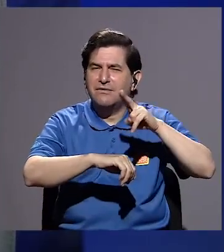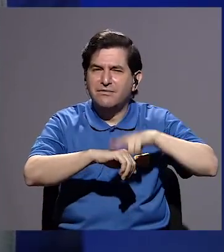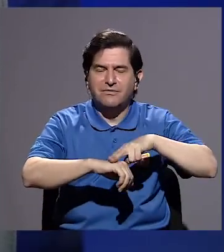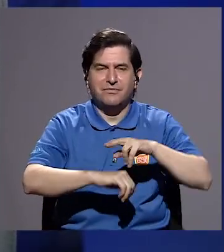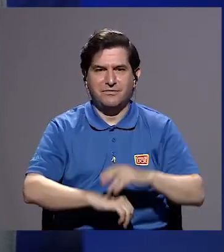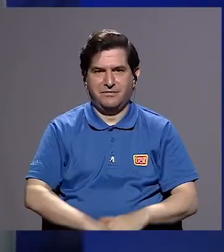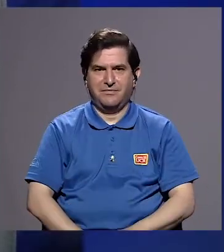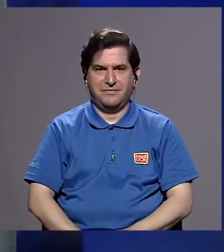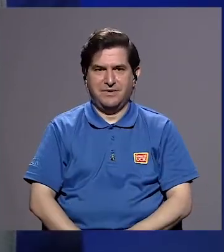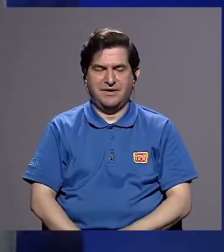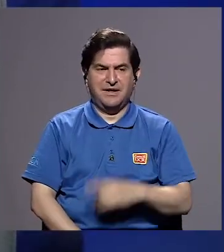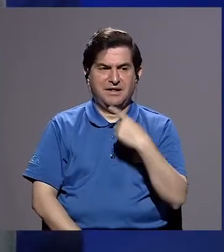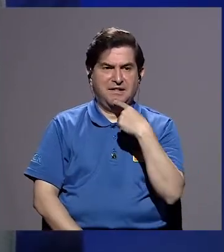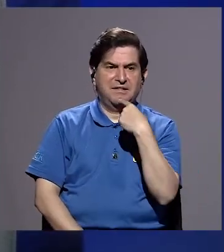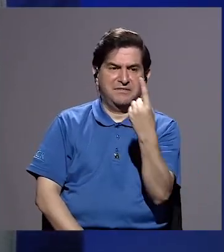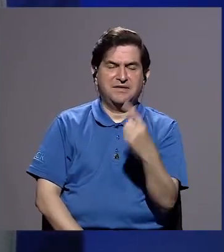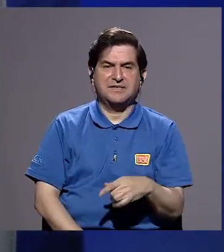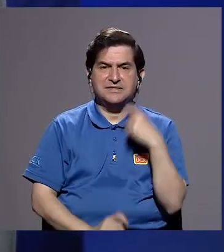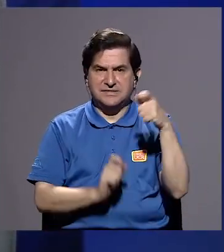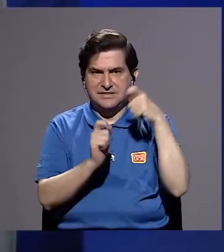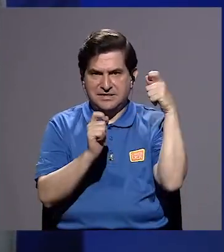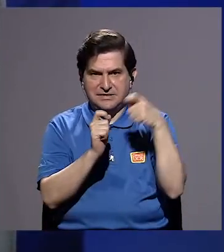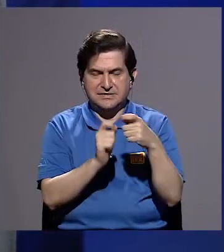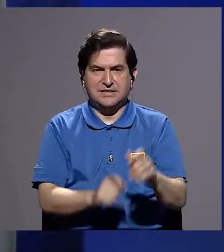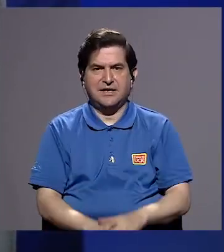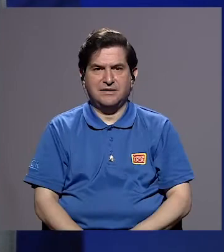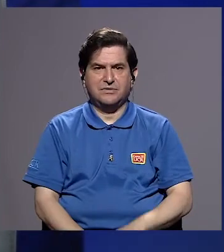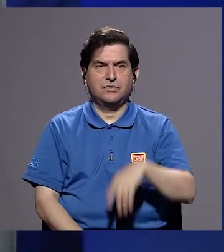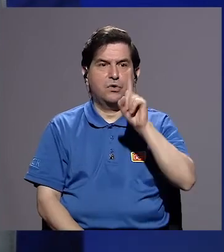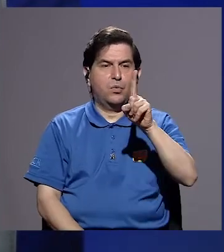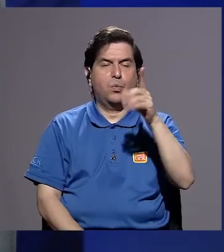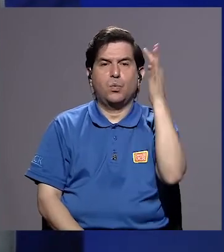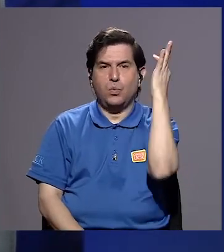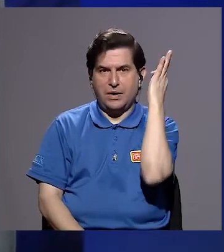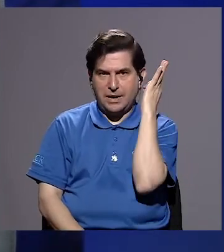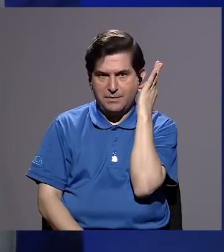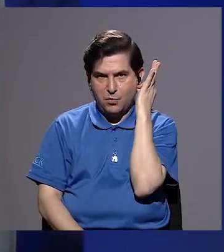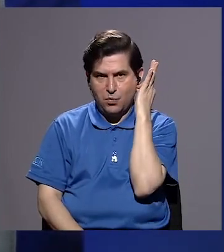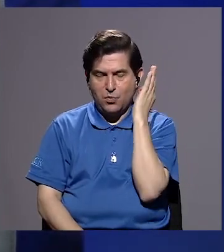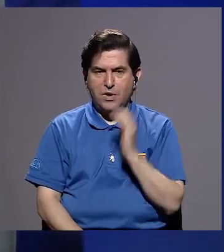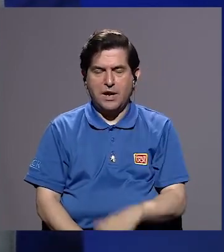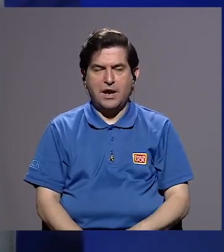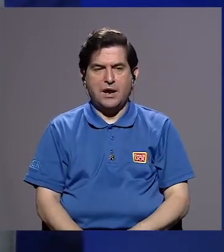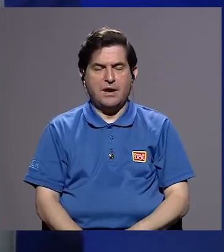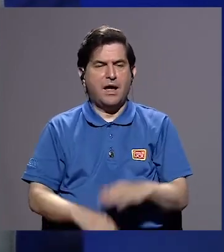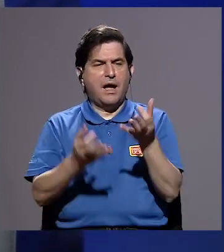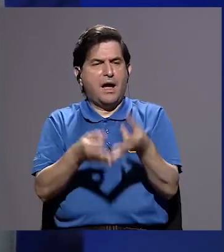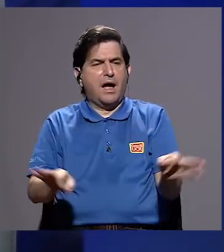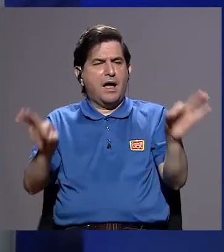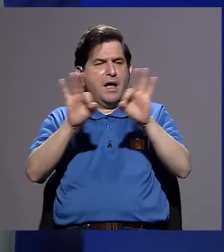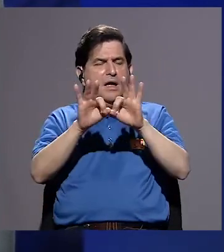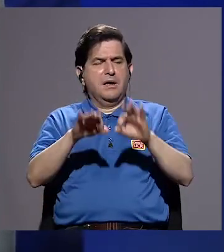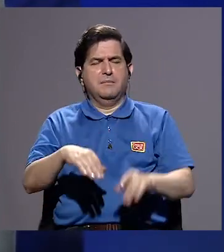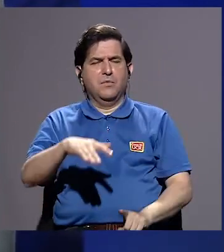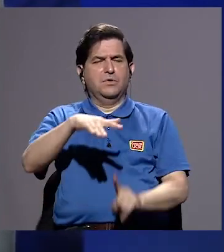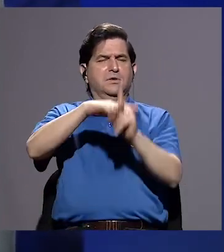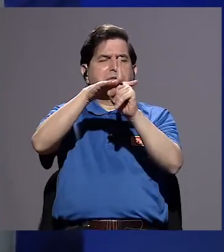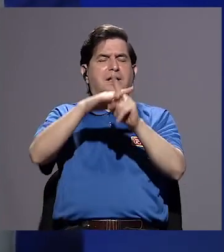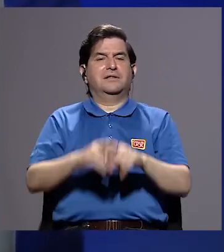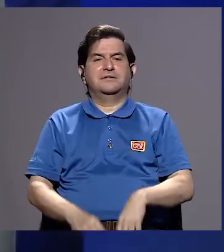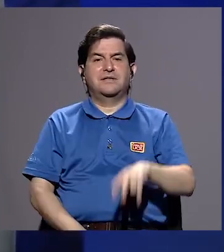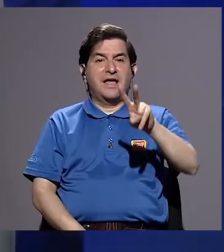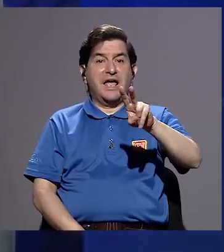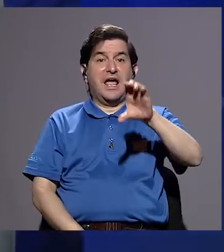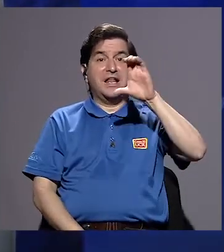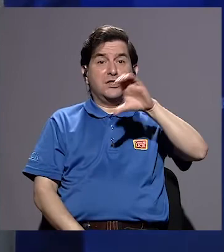Normalmente se dice que precisamente para que una mujer sobresalga tiene que dar